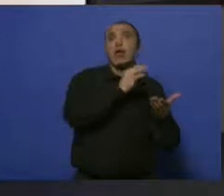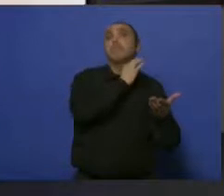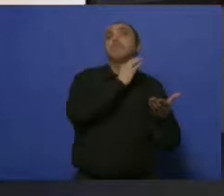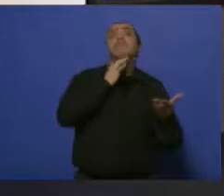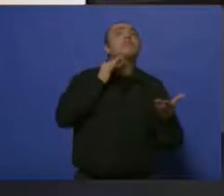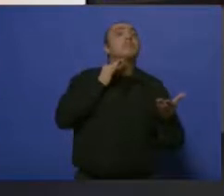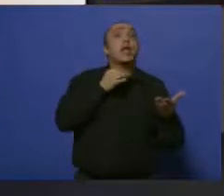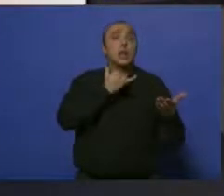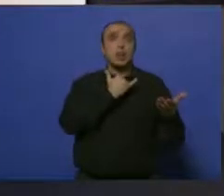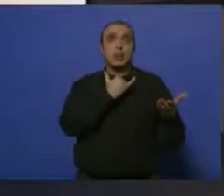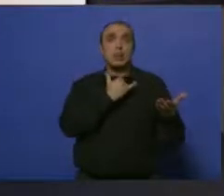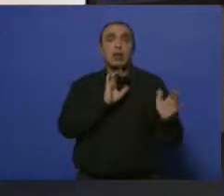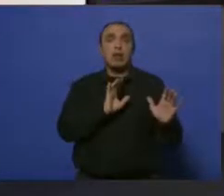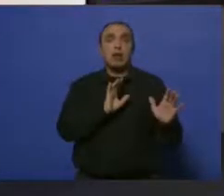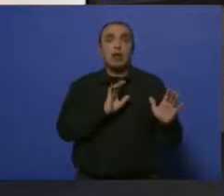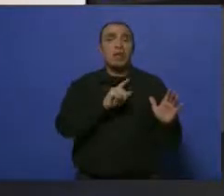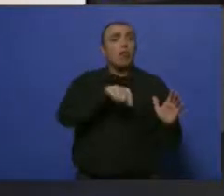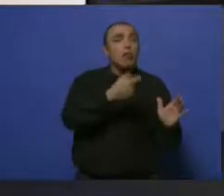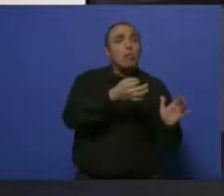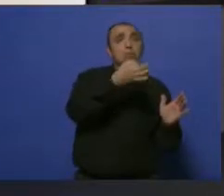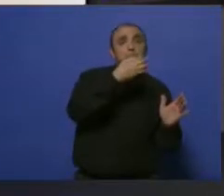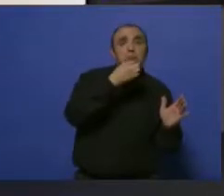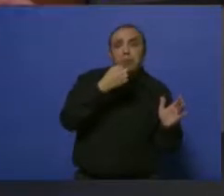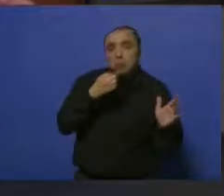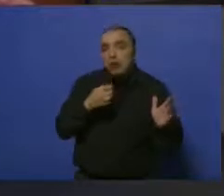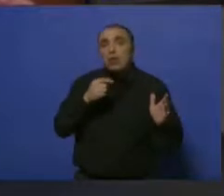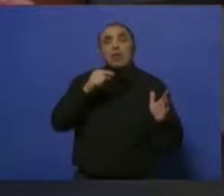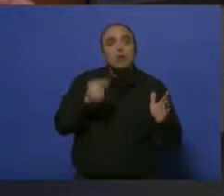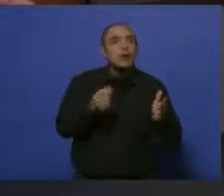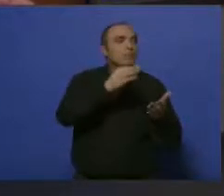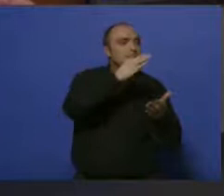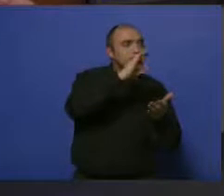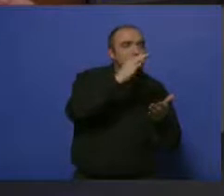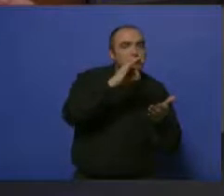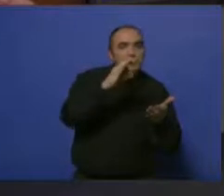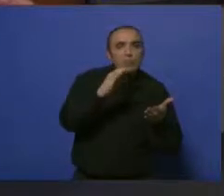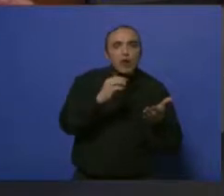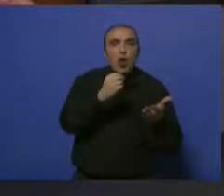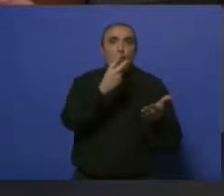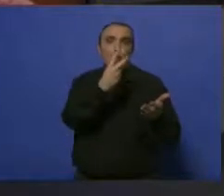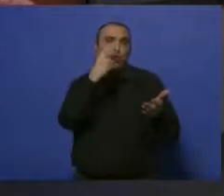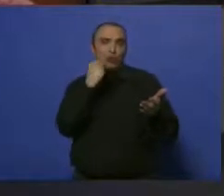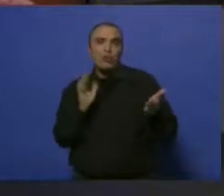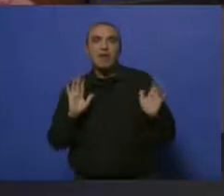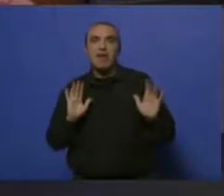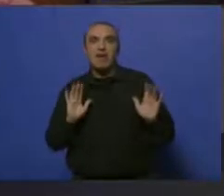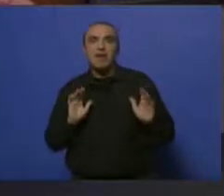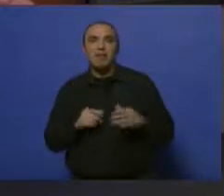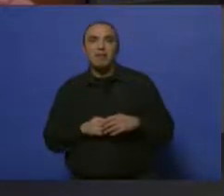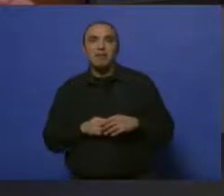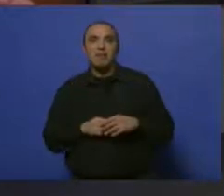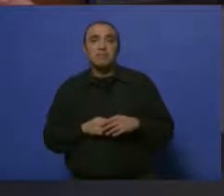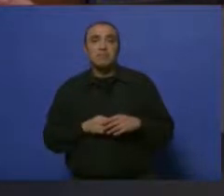antibiótico y lo voy a controlar a las 24 o 48 horas. Porque a veces podemos dar el antibiótico indicado